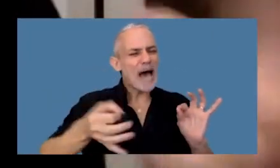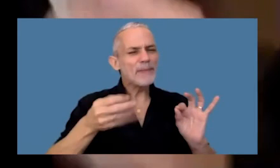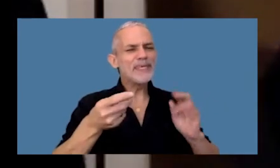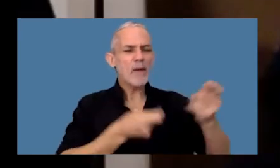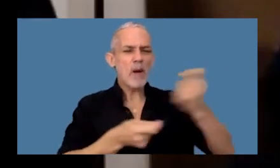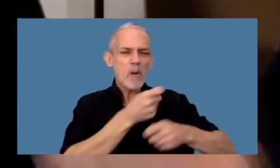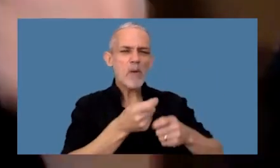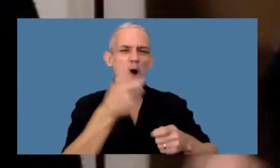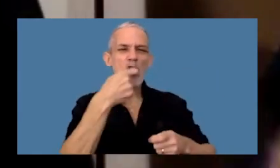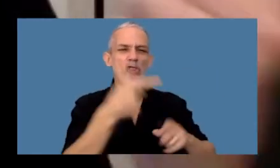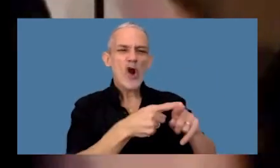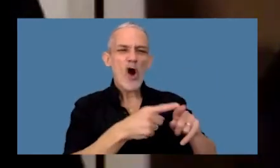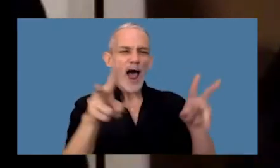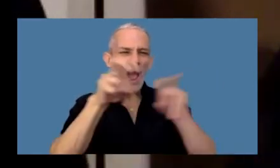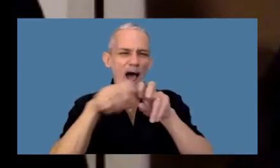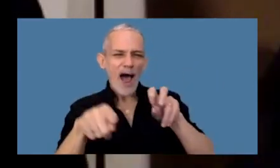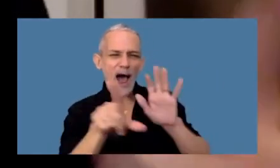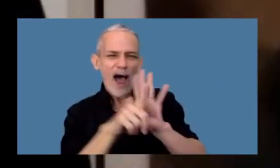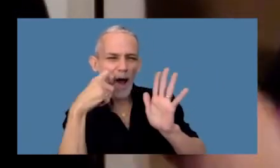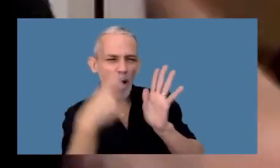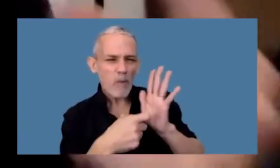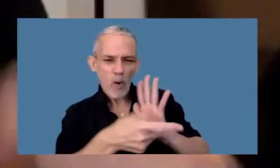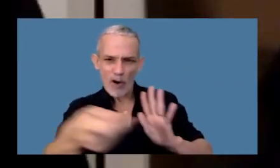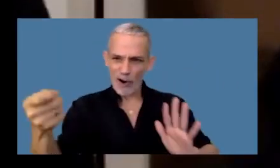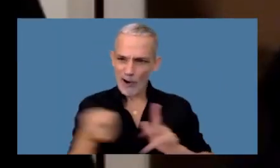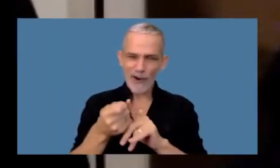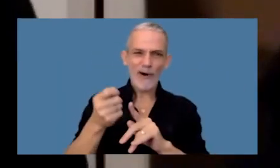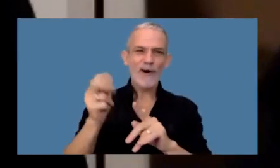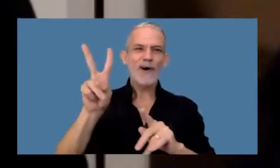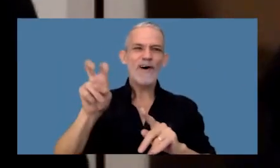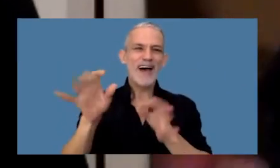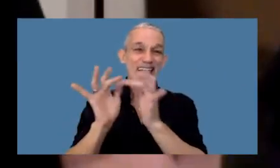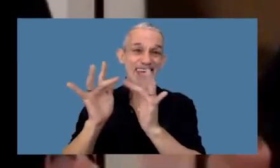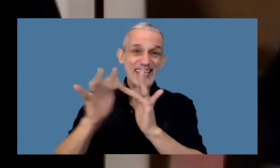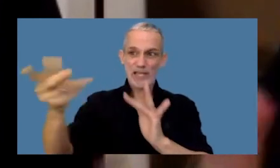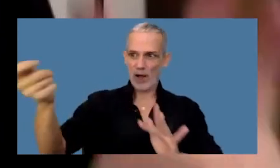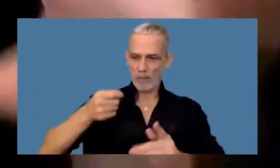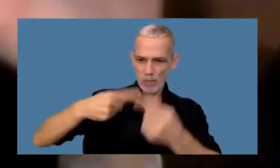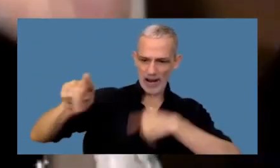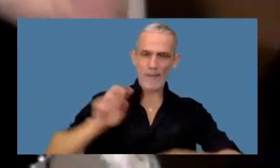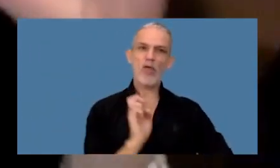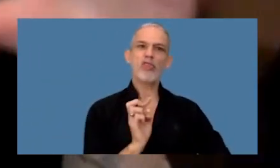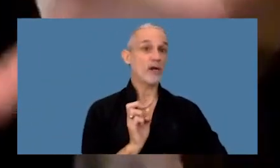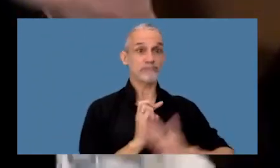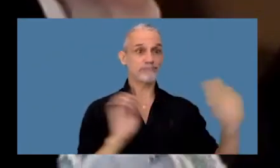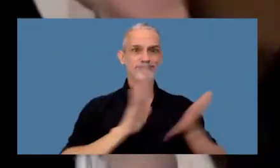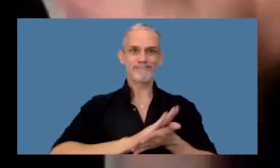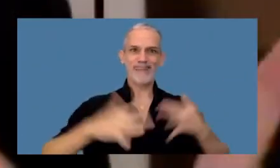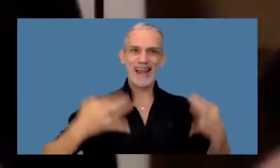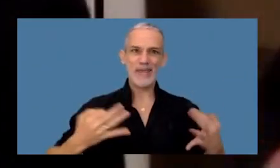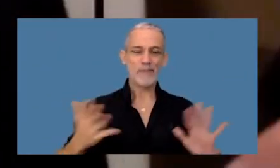representativos de ganancias ilícitas bienes provenientes de un ilícito penal de esta forma el tribunal